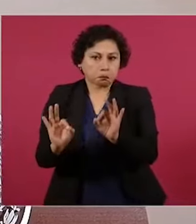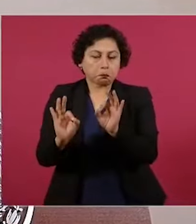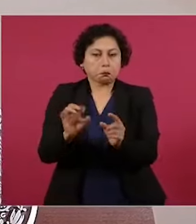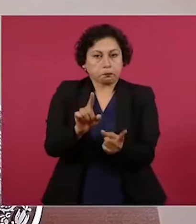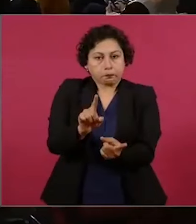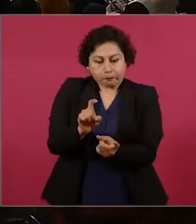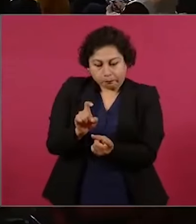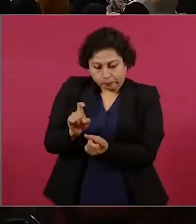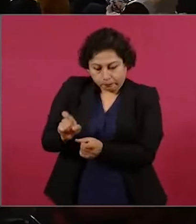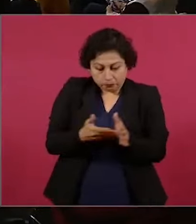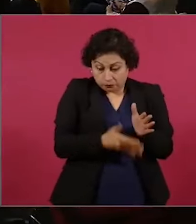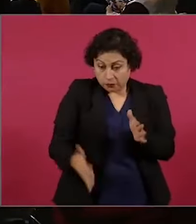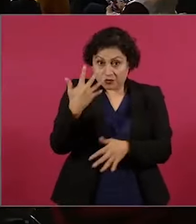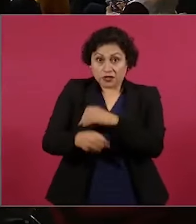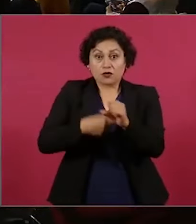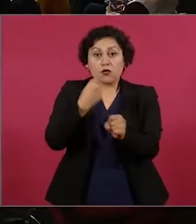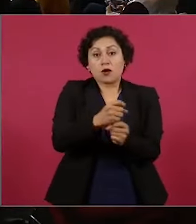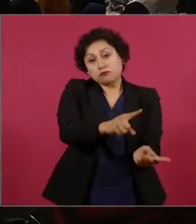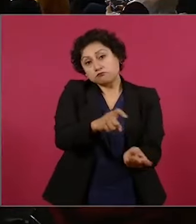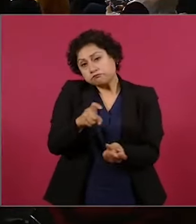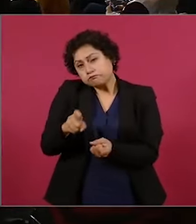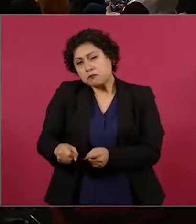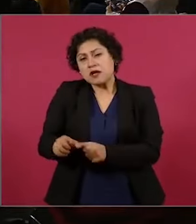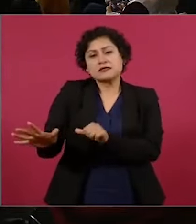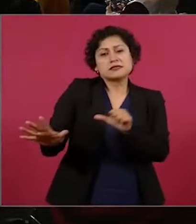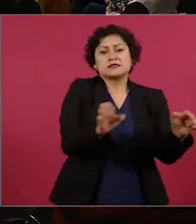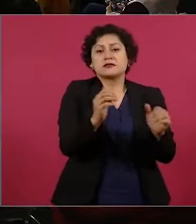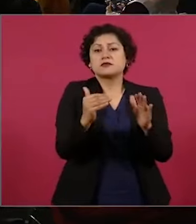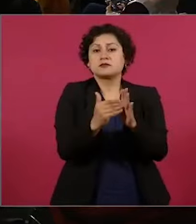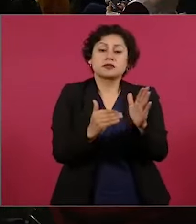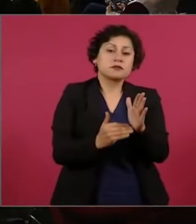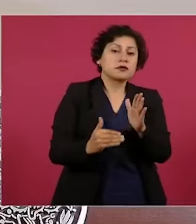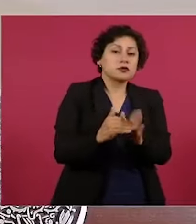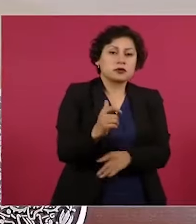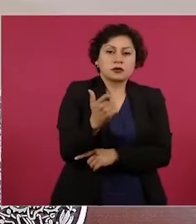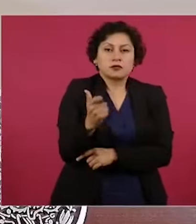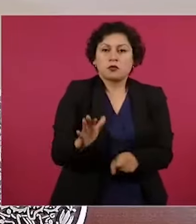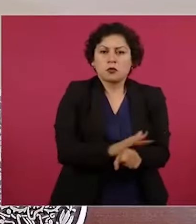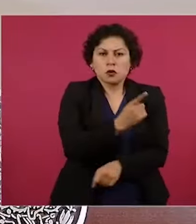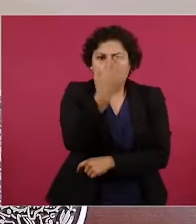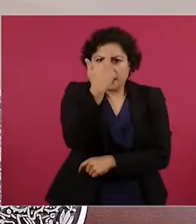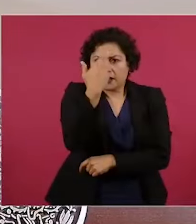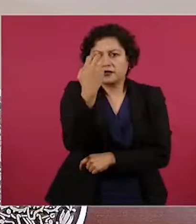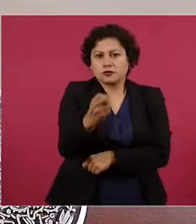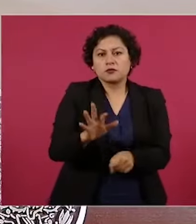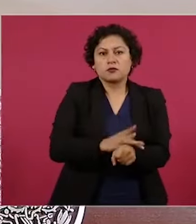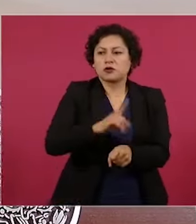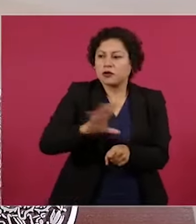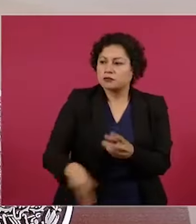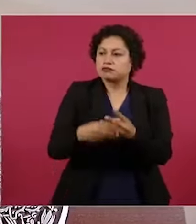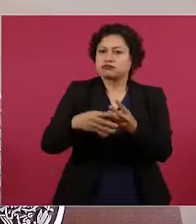durante este sexenio cerca de 600 mil millones de pesos derivado de que tenemos ingresos adicionales.